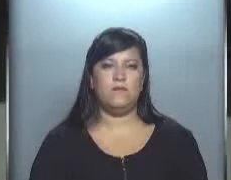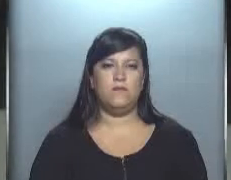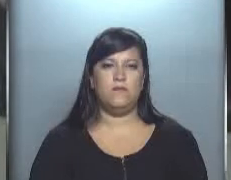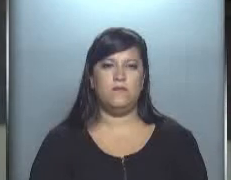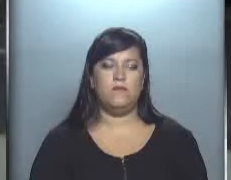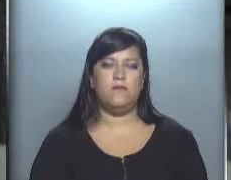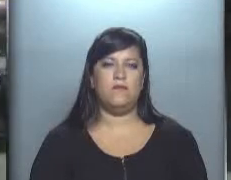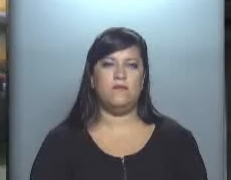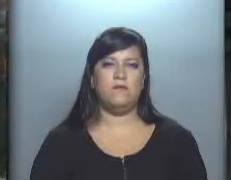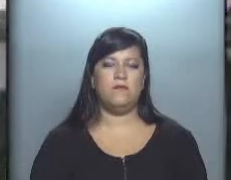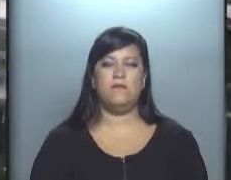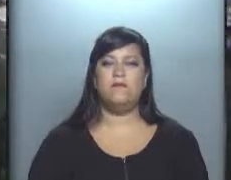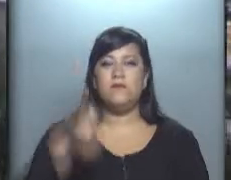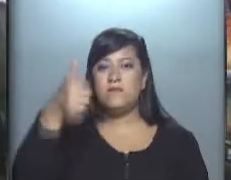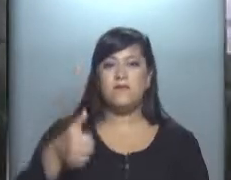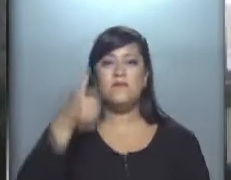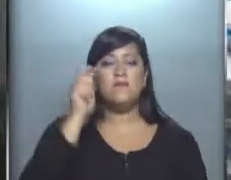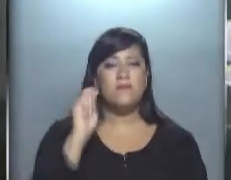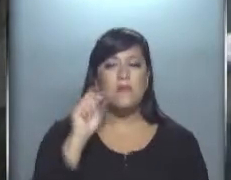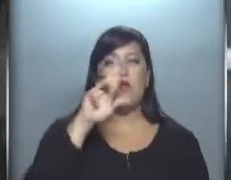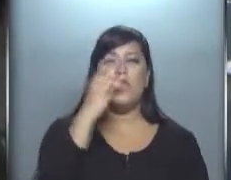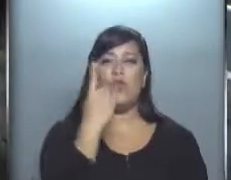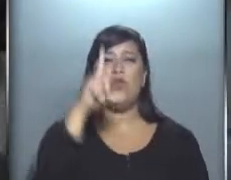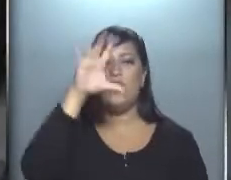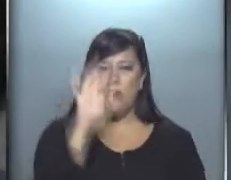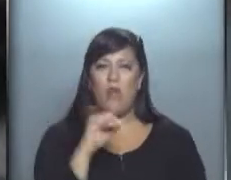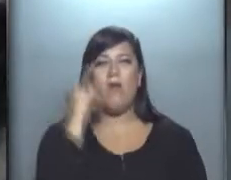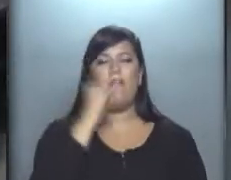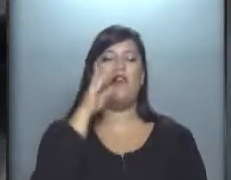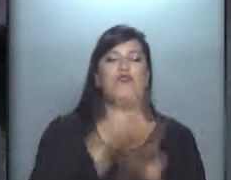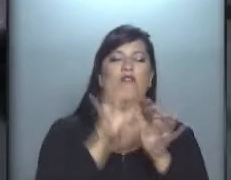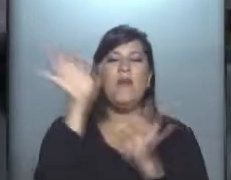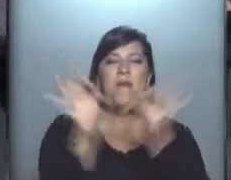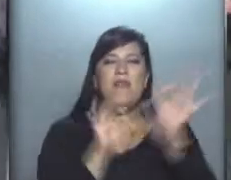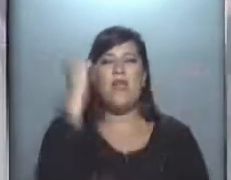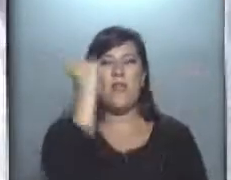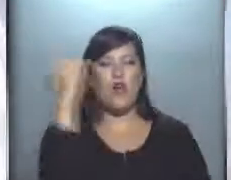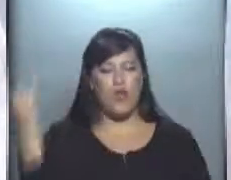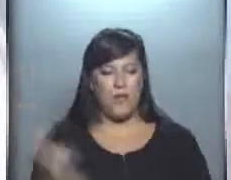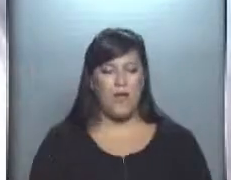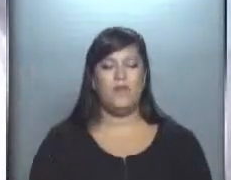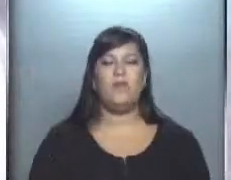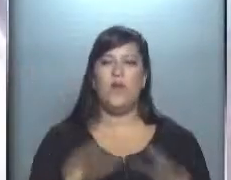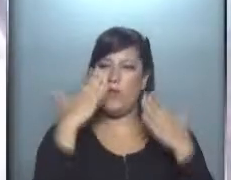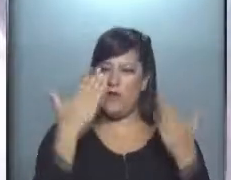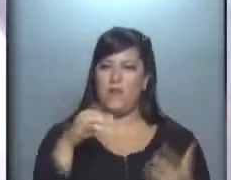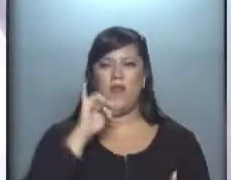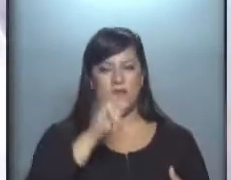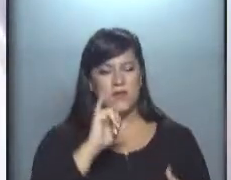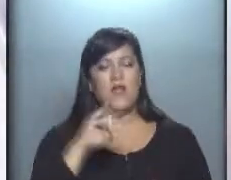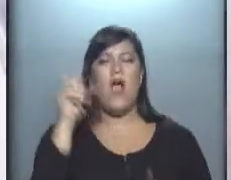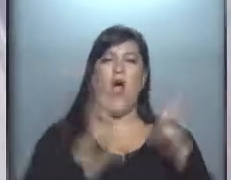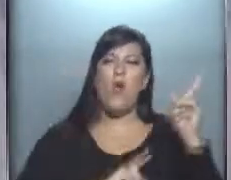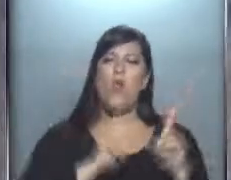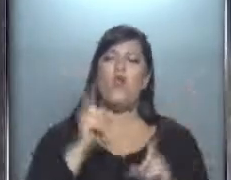Ya está con nosotros Rulo de la Torre para hablar de las medidas económicas anunciadas. Raúl, buen día. ¿Qué tal? Buen día. Algunas de ellas que tienen que